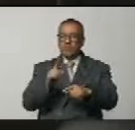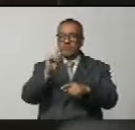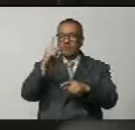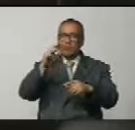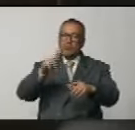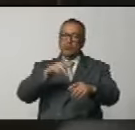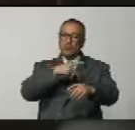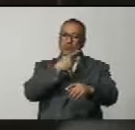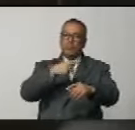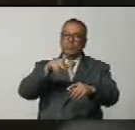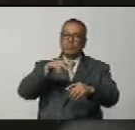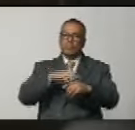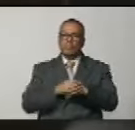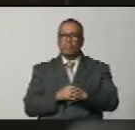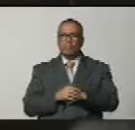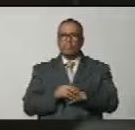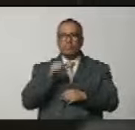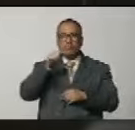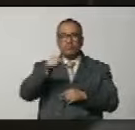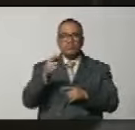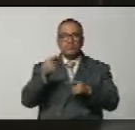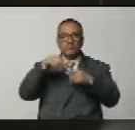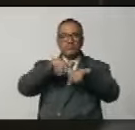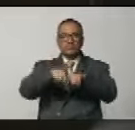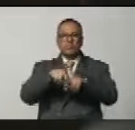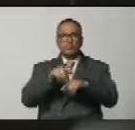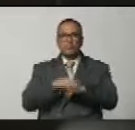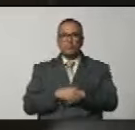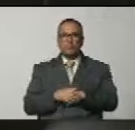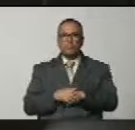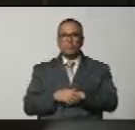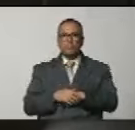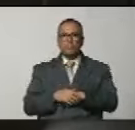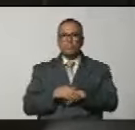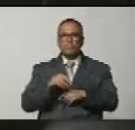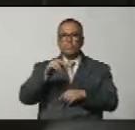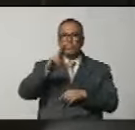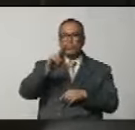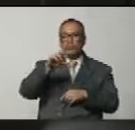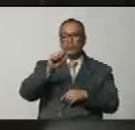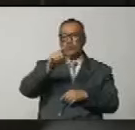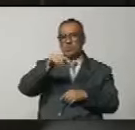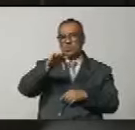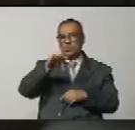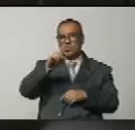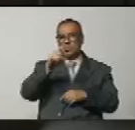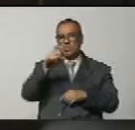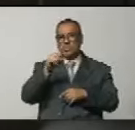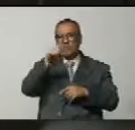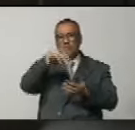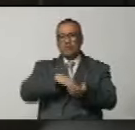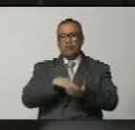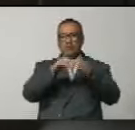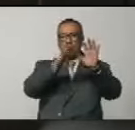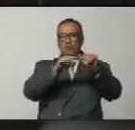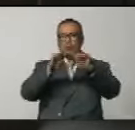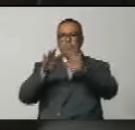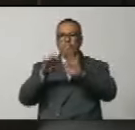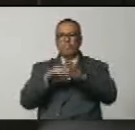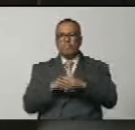poesía. Con esa introducción, la UNESCO en el año 1999,